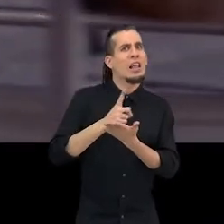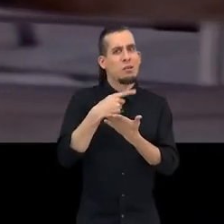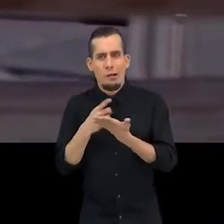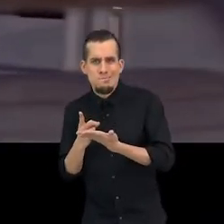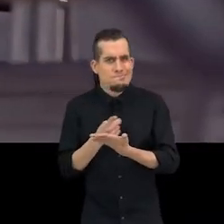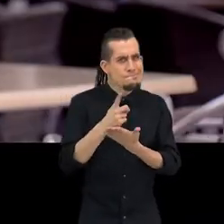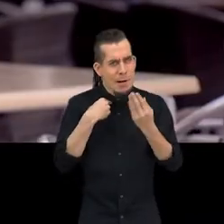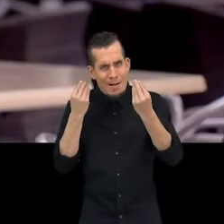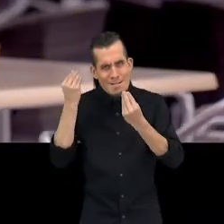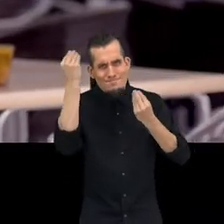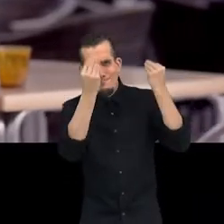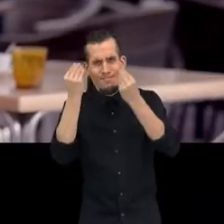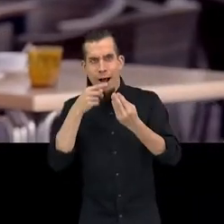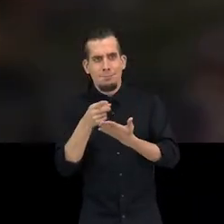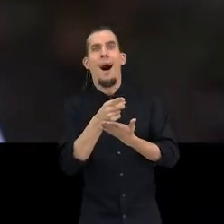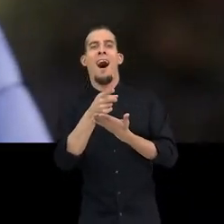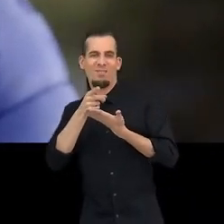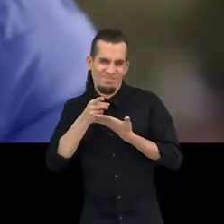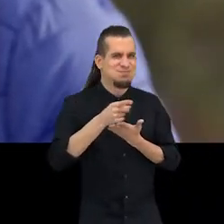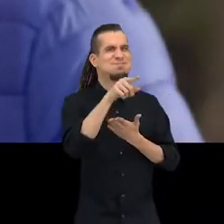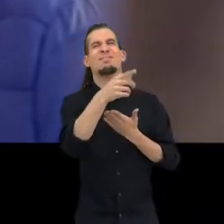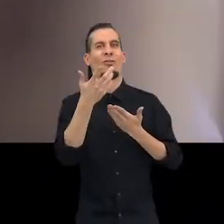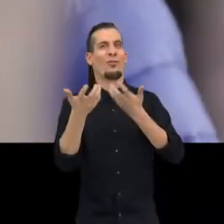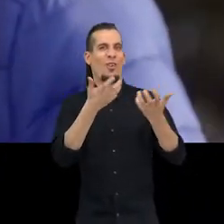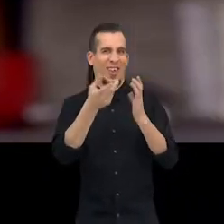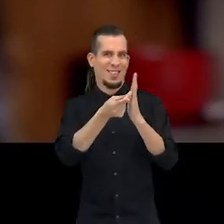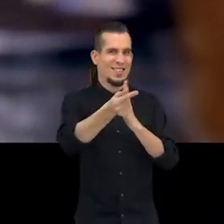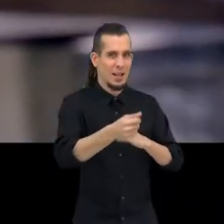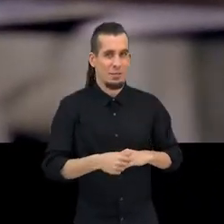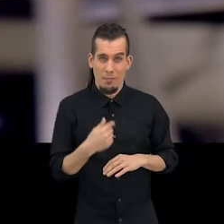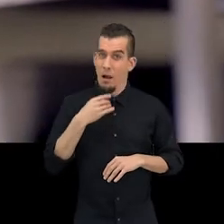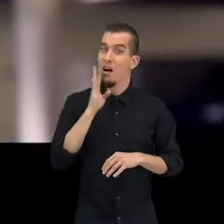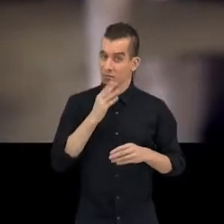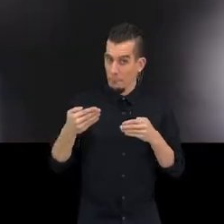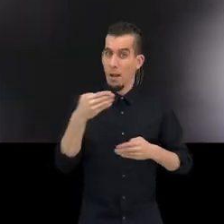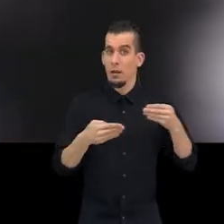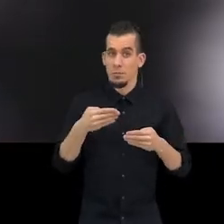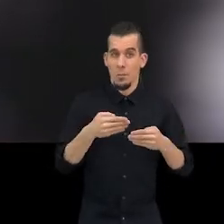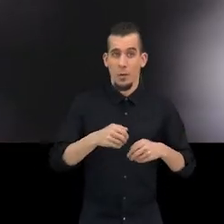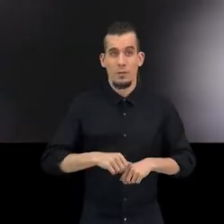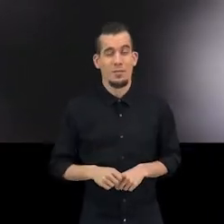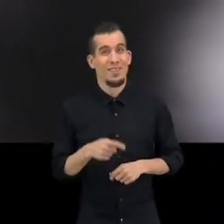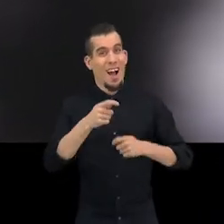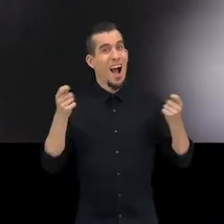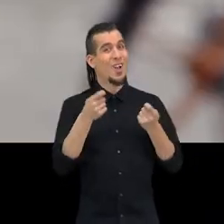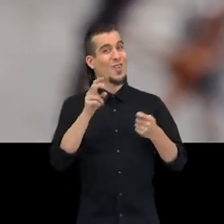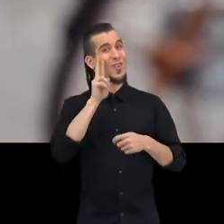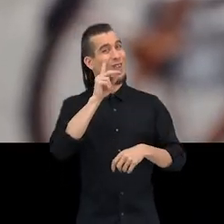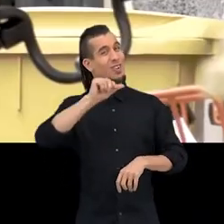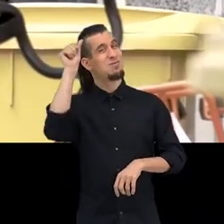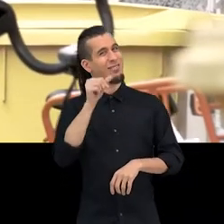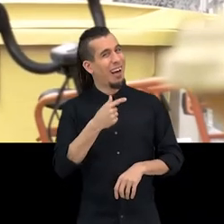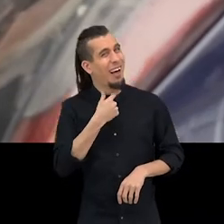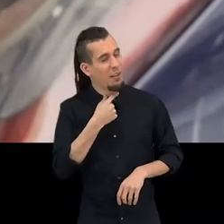Pues le das al coco Y chas, atajo Y sales por la cocina El barrerismo Este